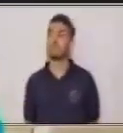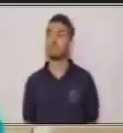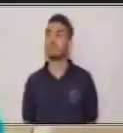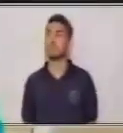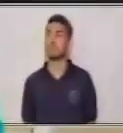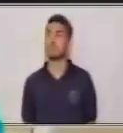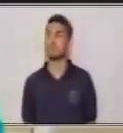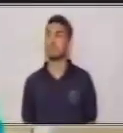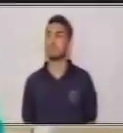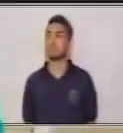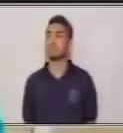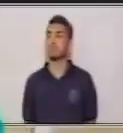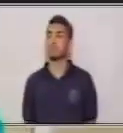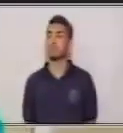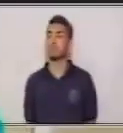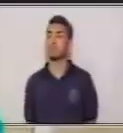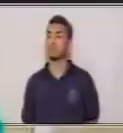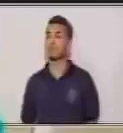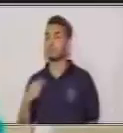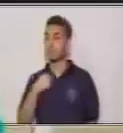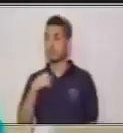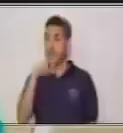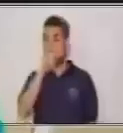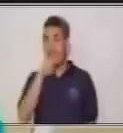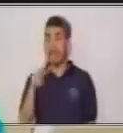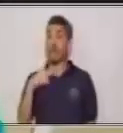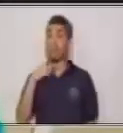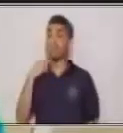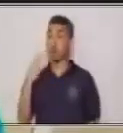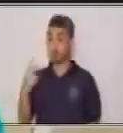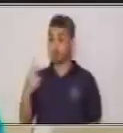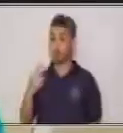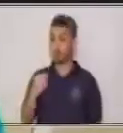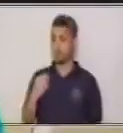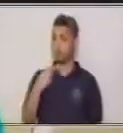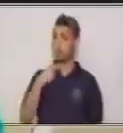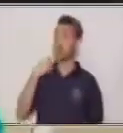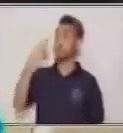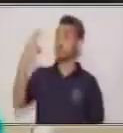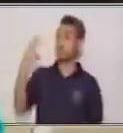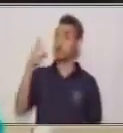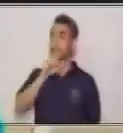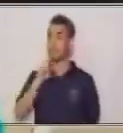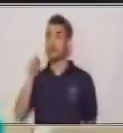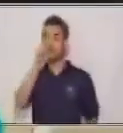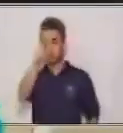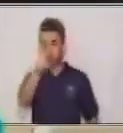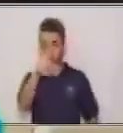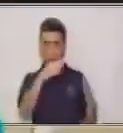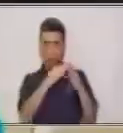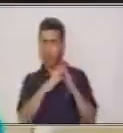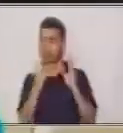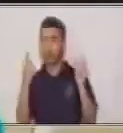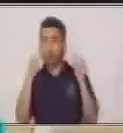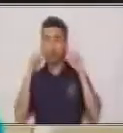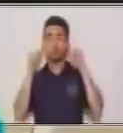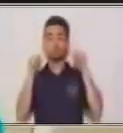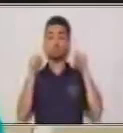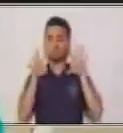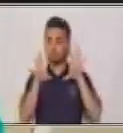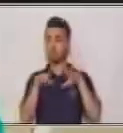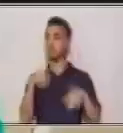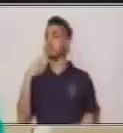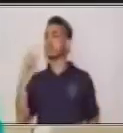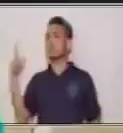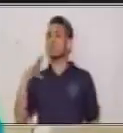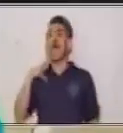en este caso lo voy a leer en voz alta, pero tú lo leerás con tu mente. Dice, hay un círculo